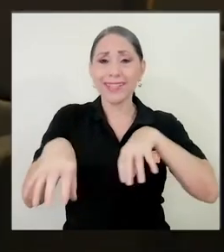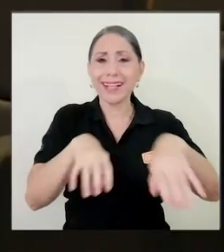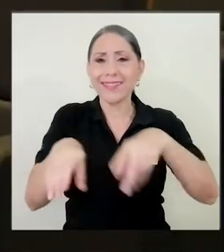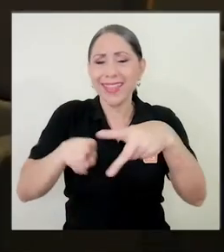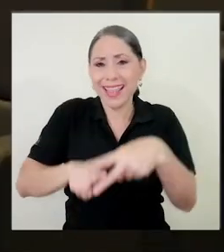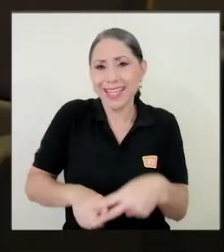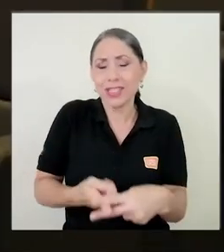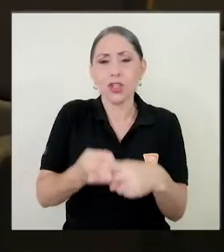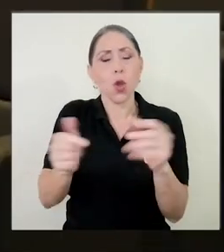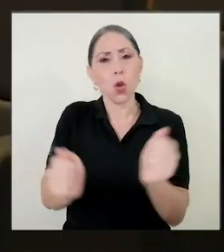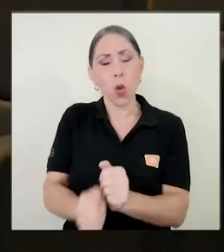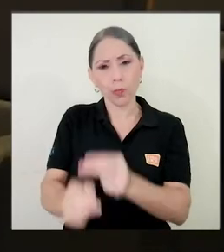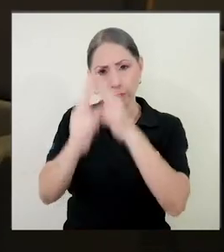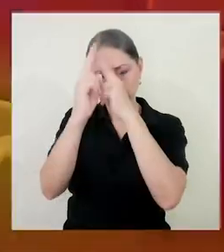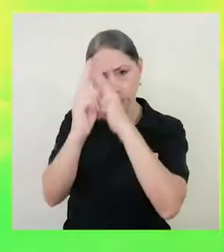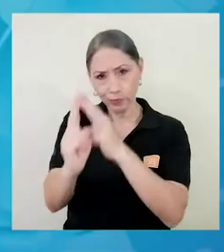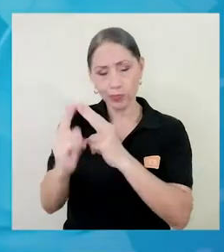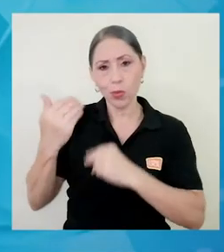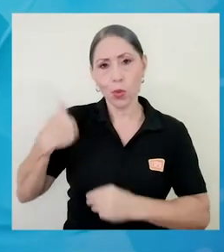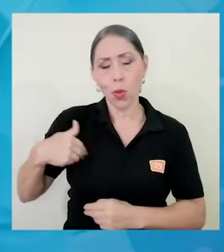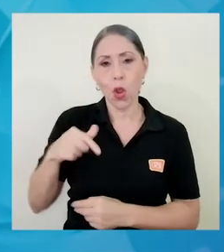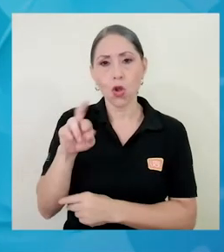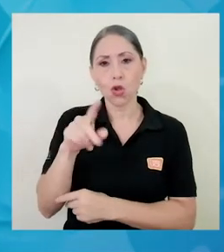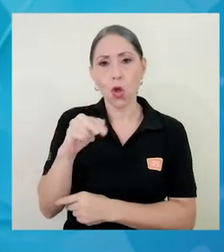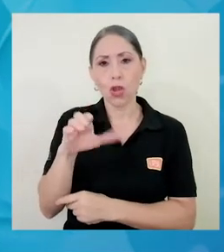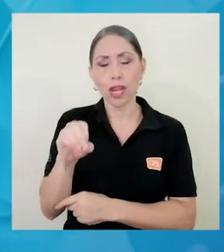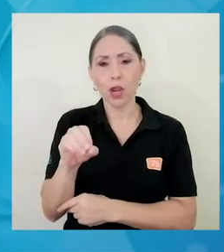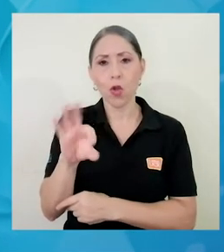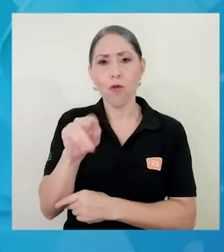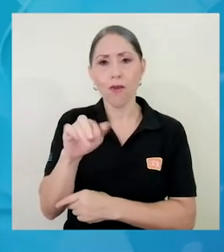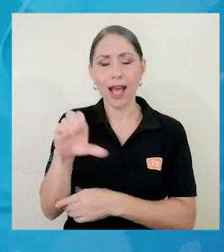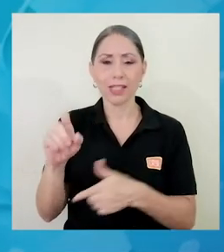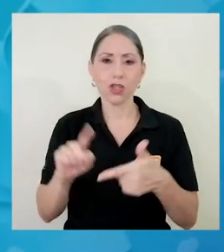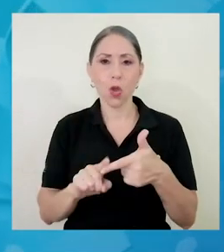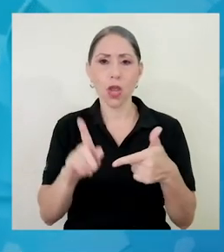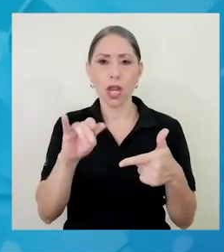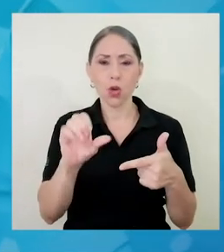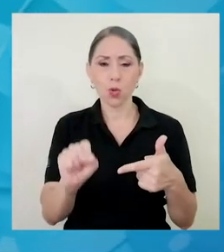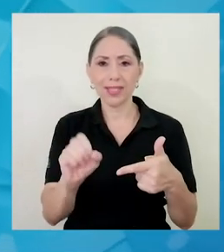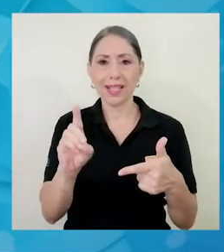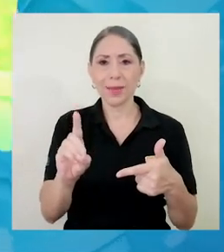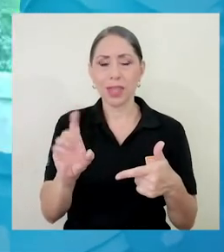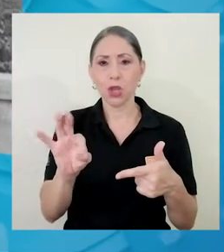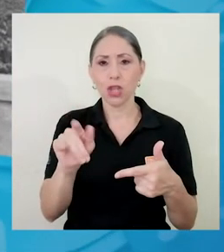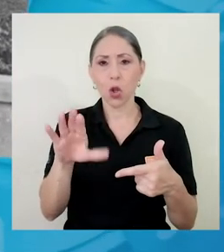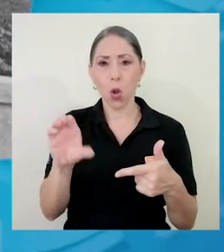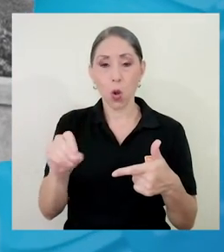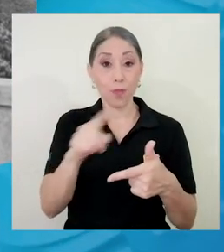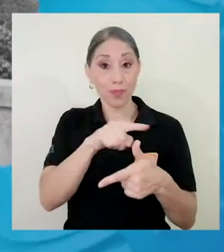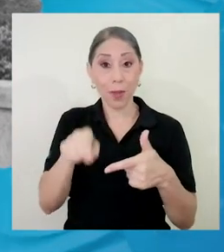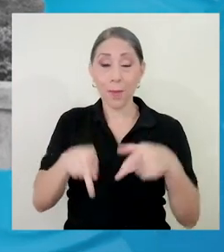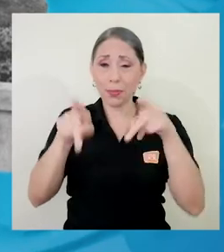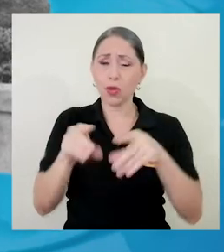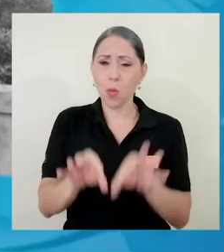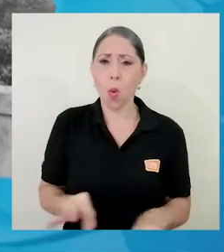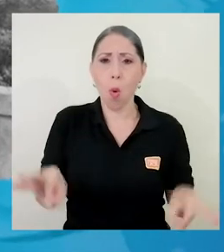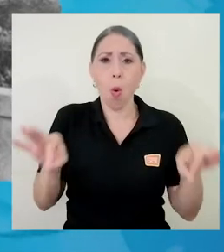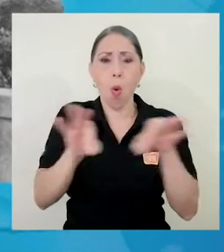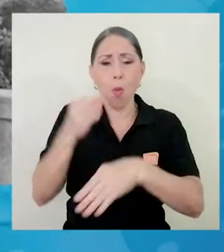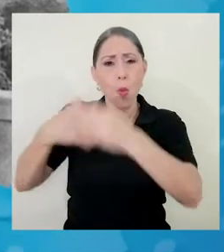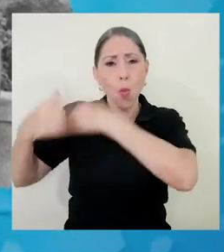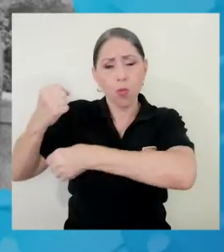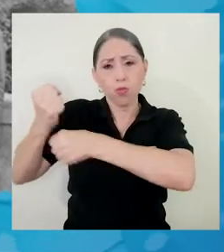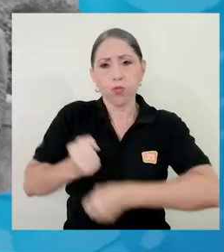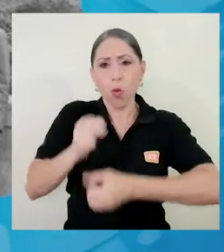jornada inició rindiendo homenaje a Rodrigo Facio y a Luis Demetrio Tinoco, pilares de la Fundación de la